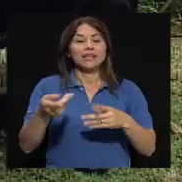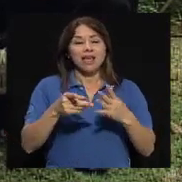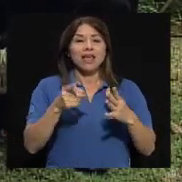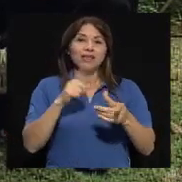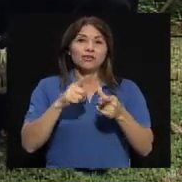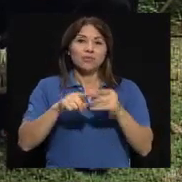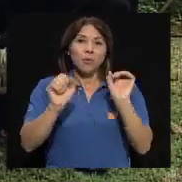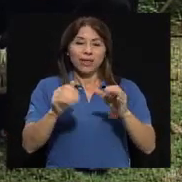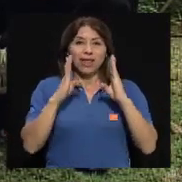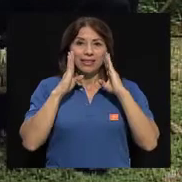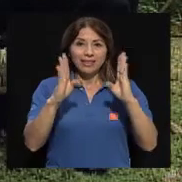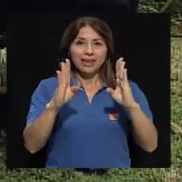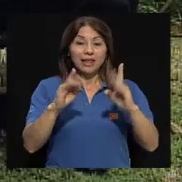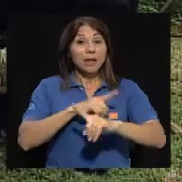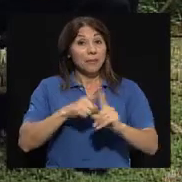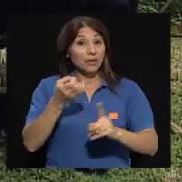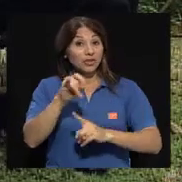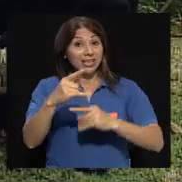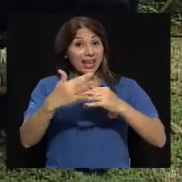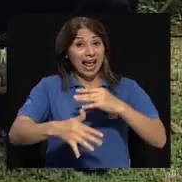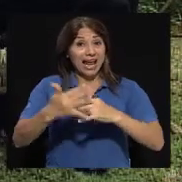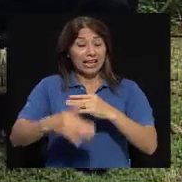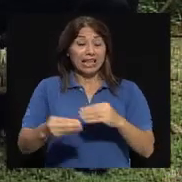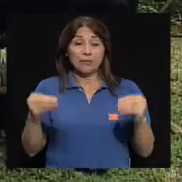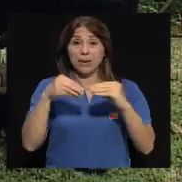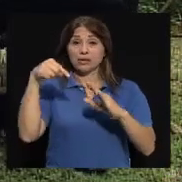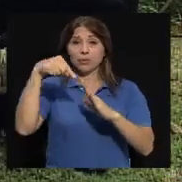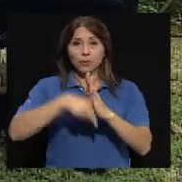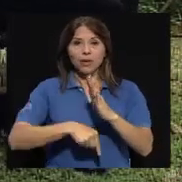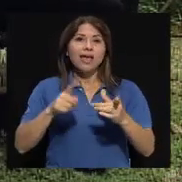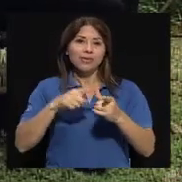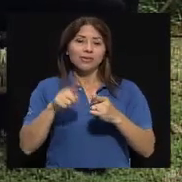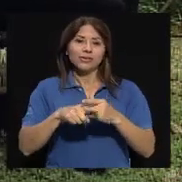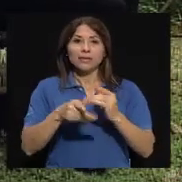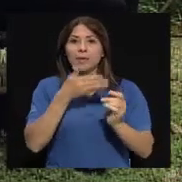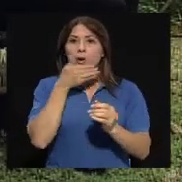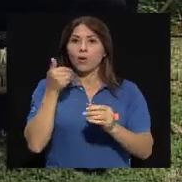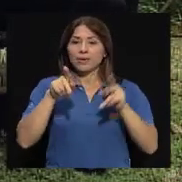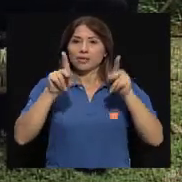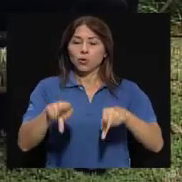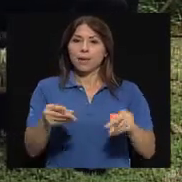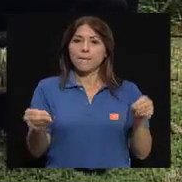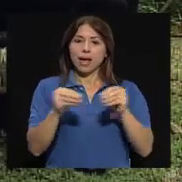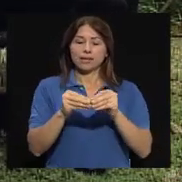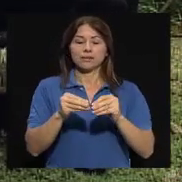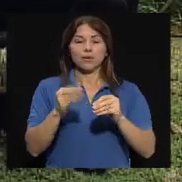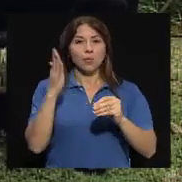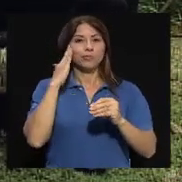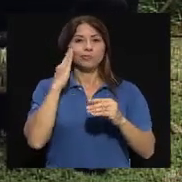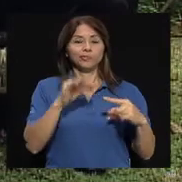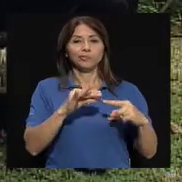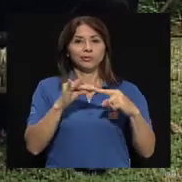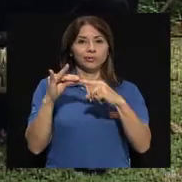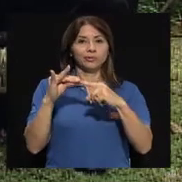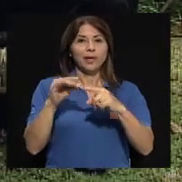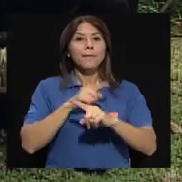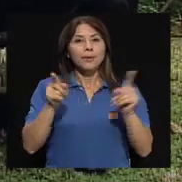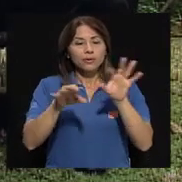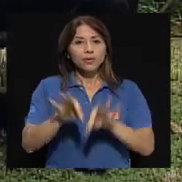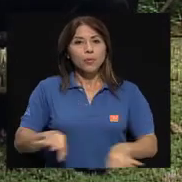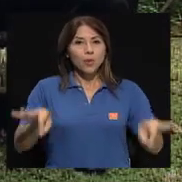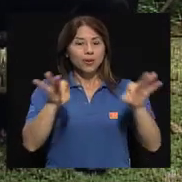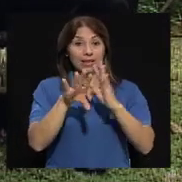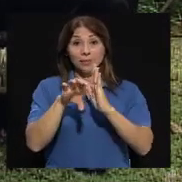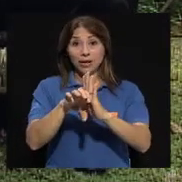atención de personal sanitario, que requiere otra intervención. Pero lo importante es saber que si traslado o no, si es